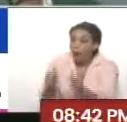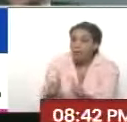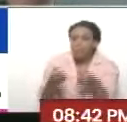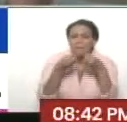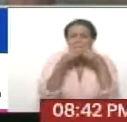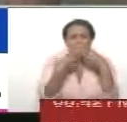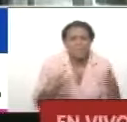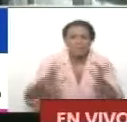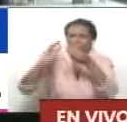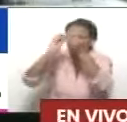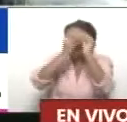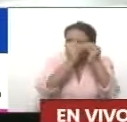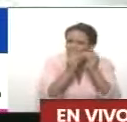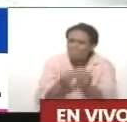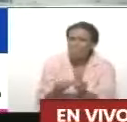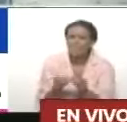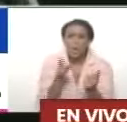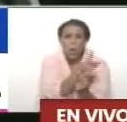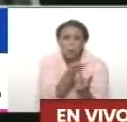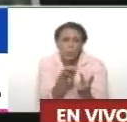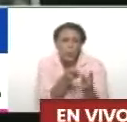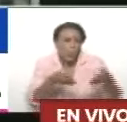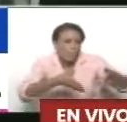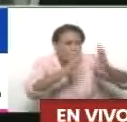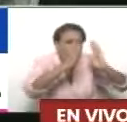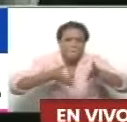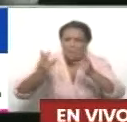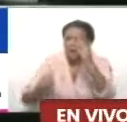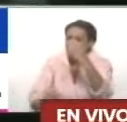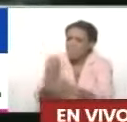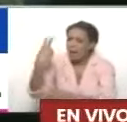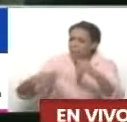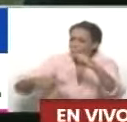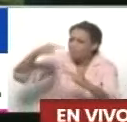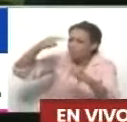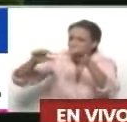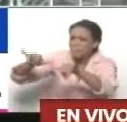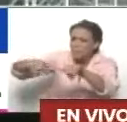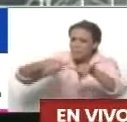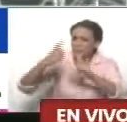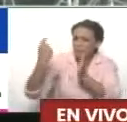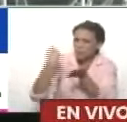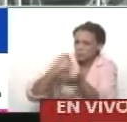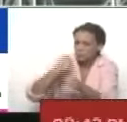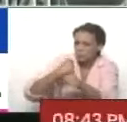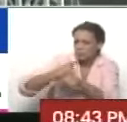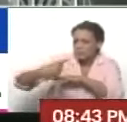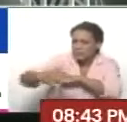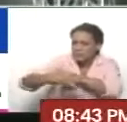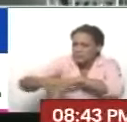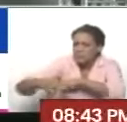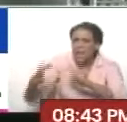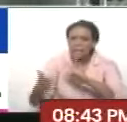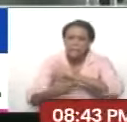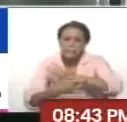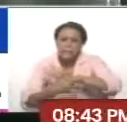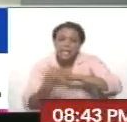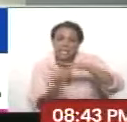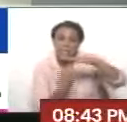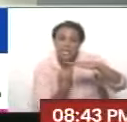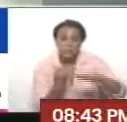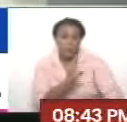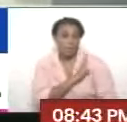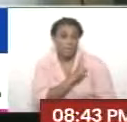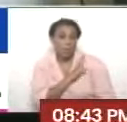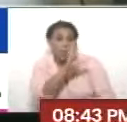hermosamente recuperado toda su infraestructura del neoclásico. Está siendo trabajada con mucha delicadeza, acompañada por el Instituto de